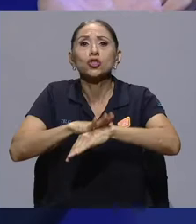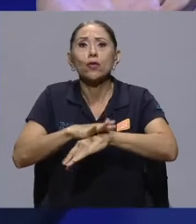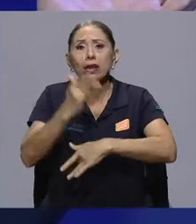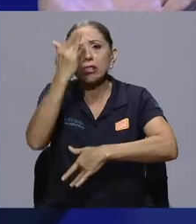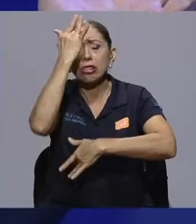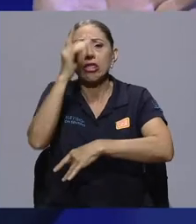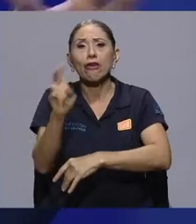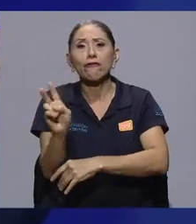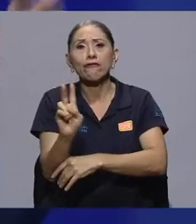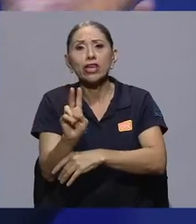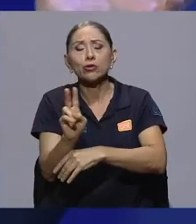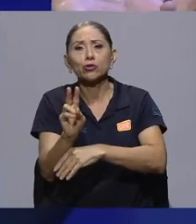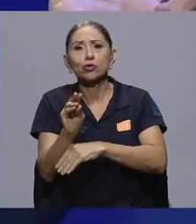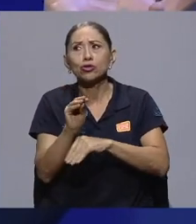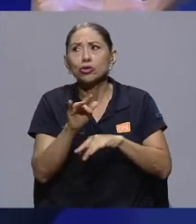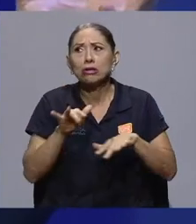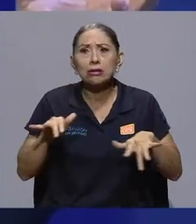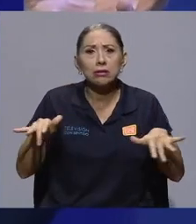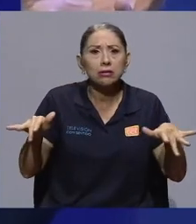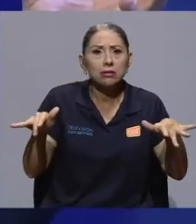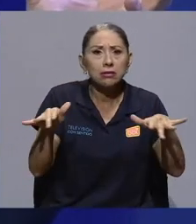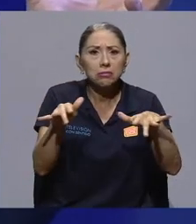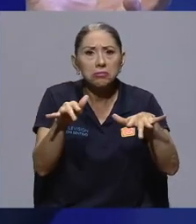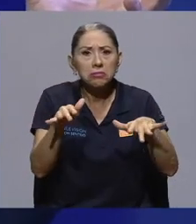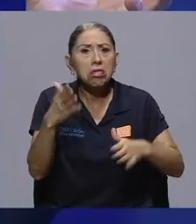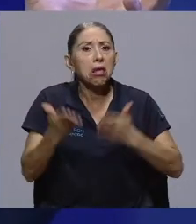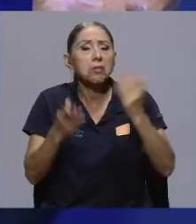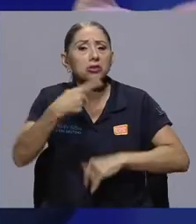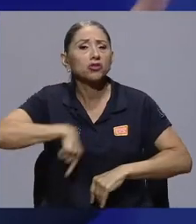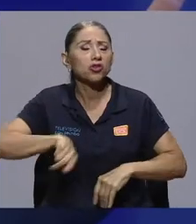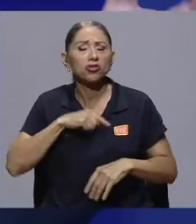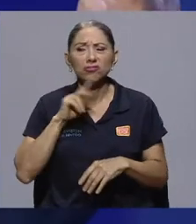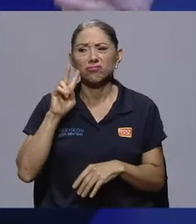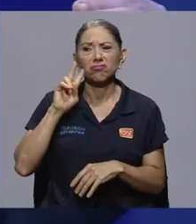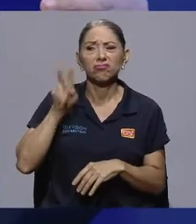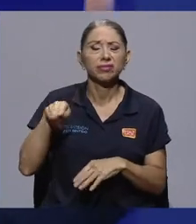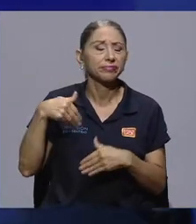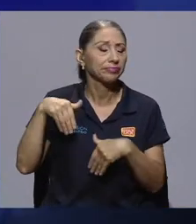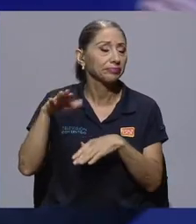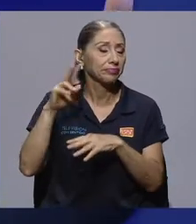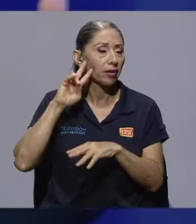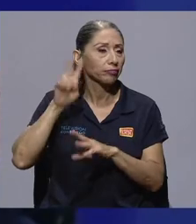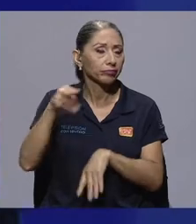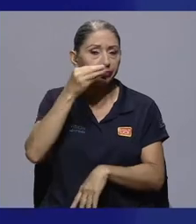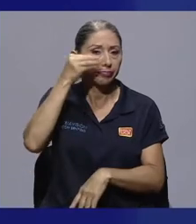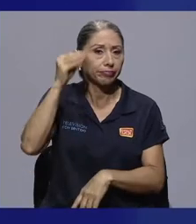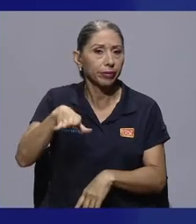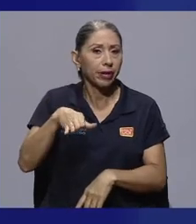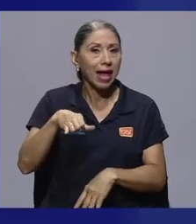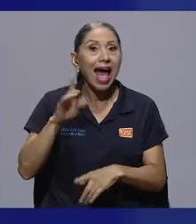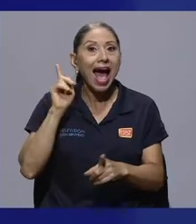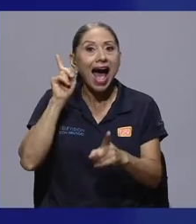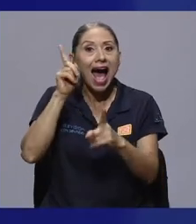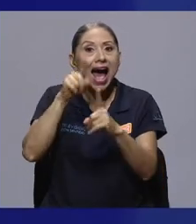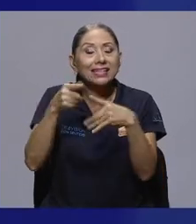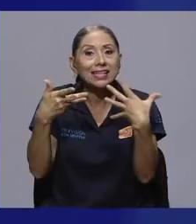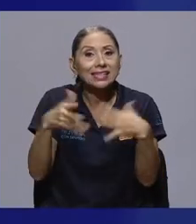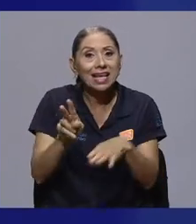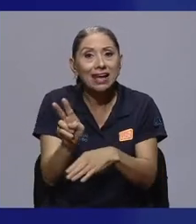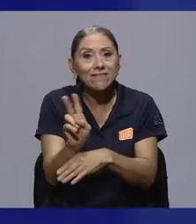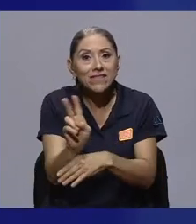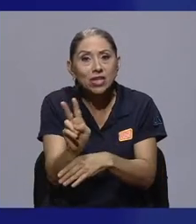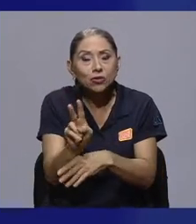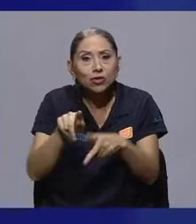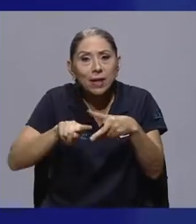por ahí, quizás no nos interese tanto hasta que ese virus realmente empiece a tener un impacto